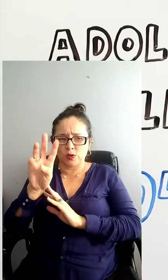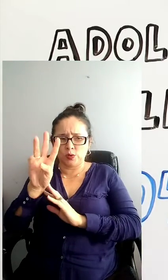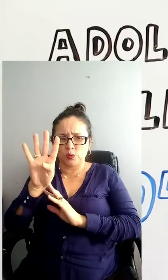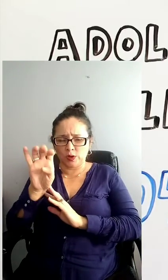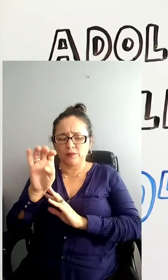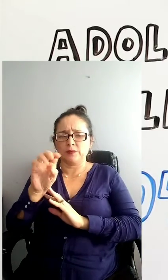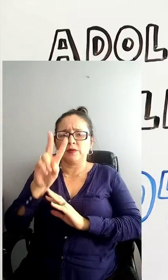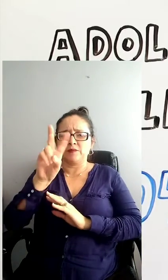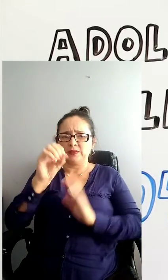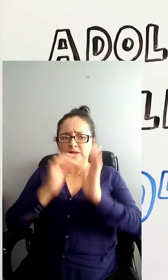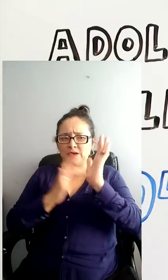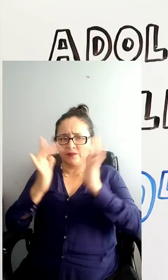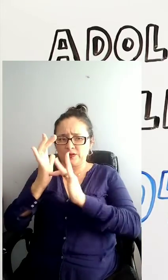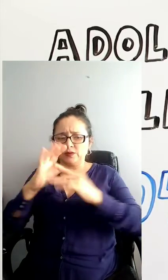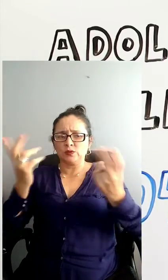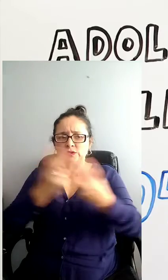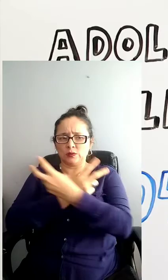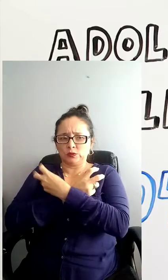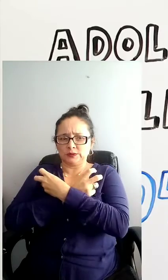actualmente Austria.